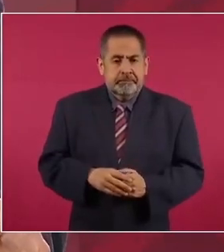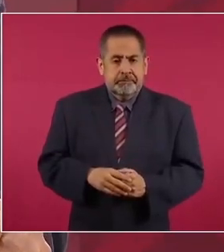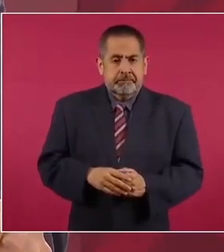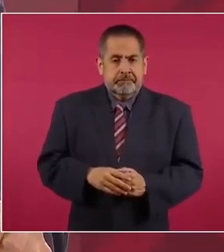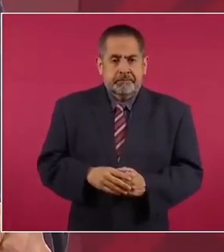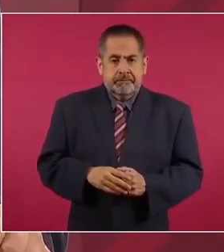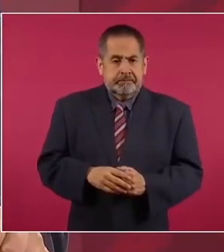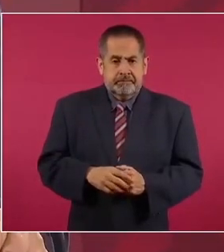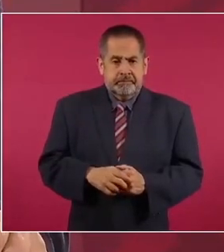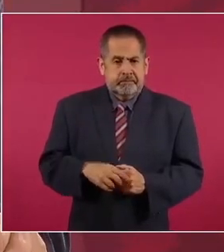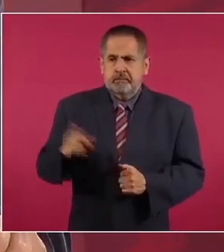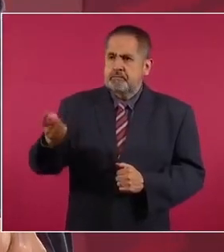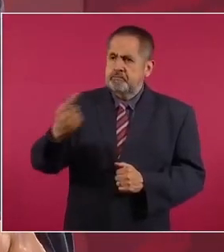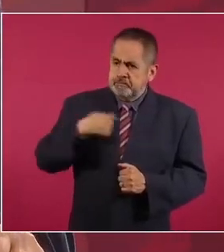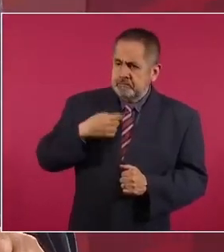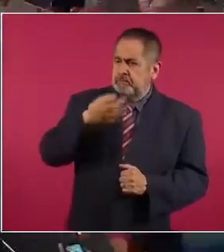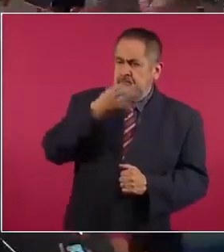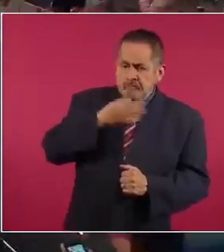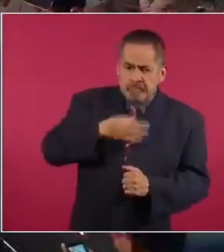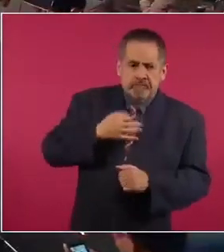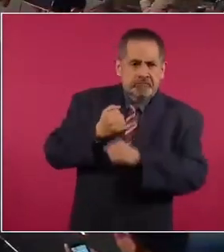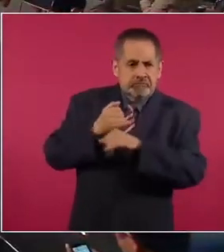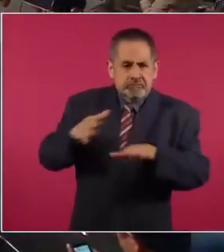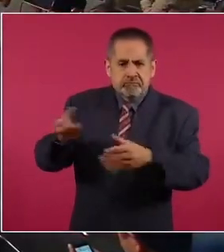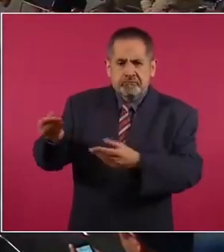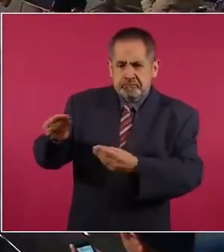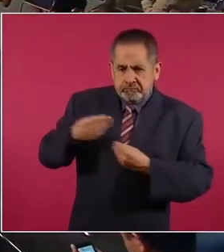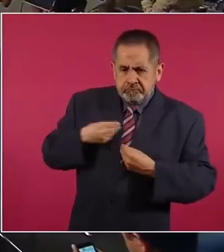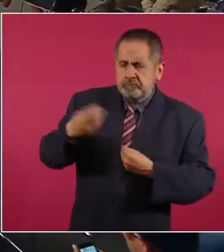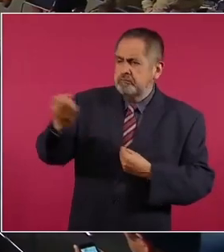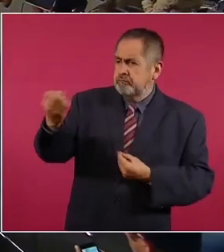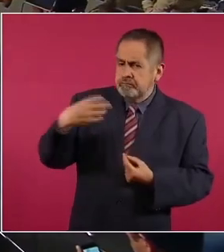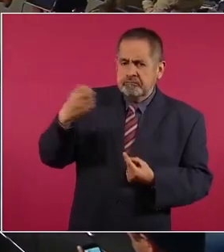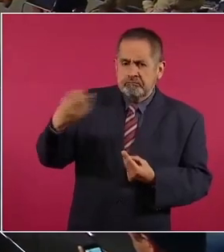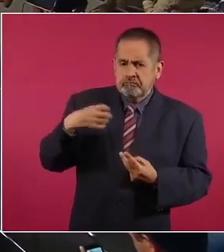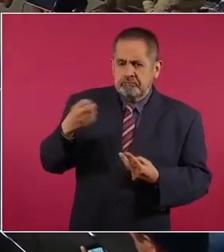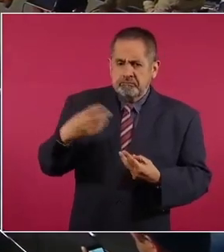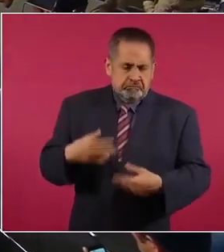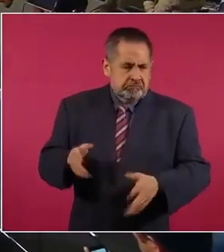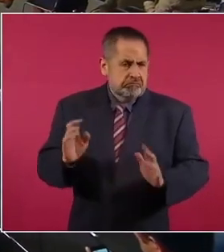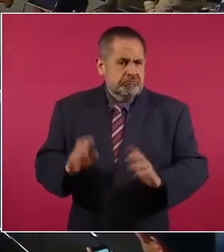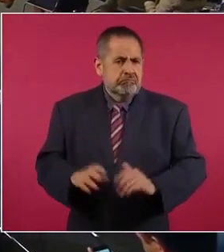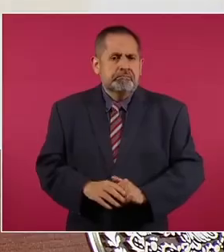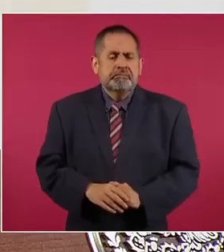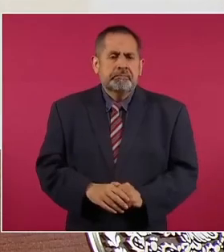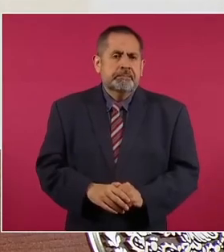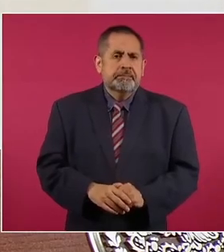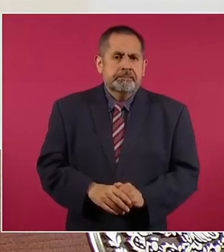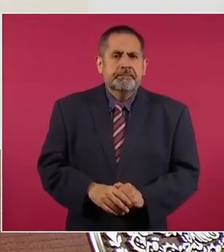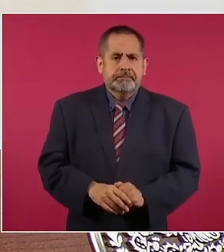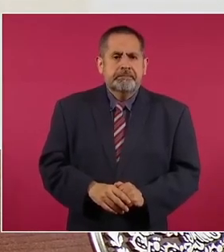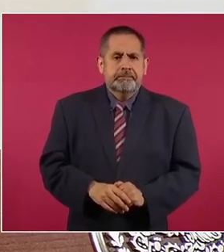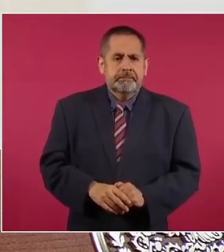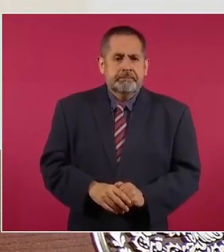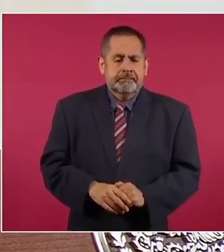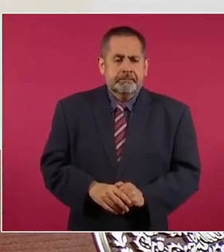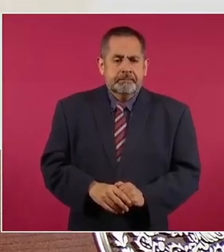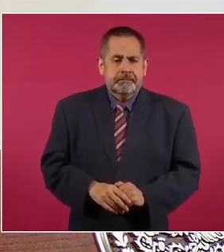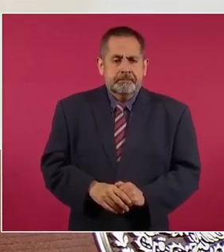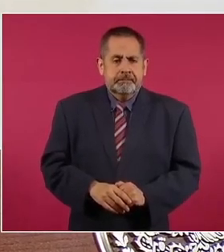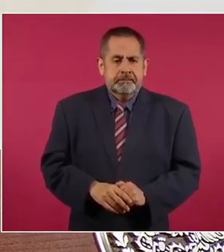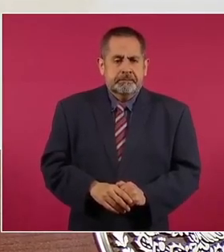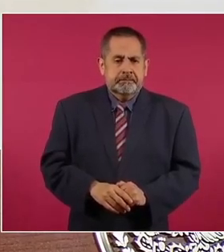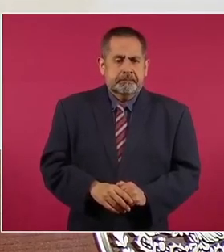y informan, me imagino que